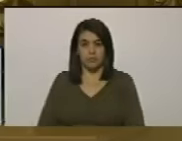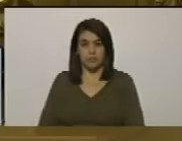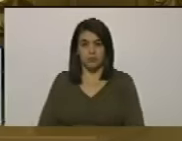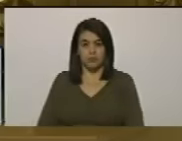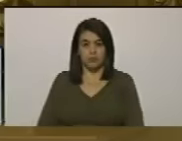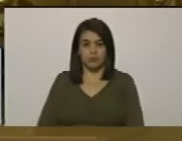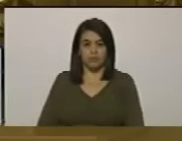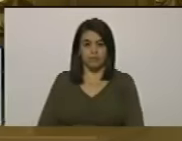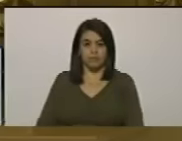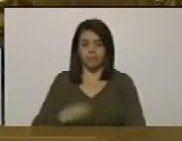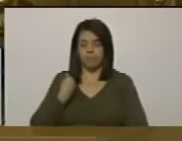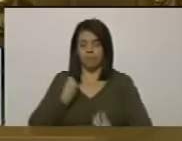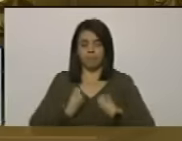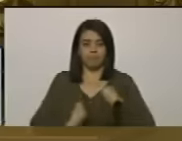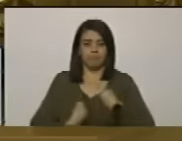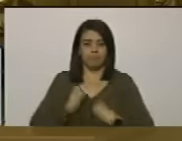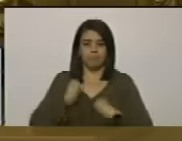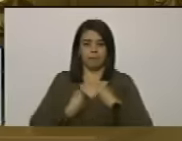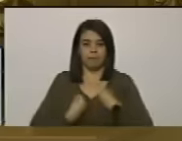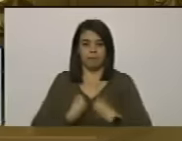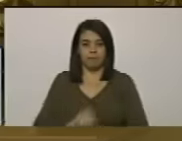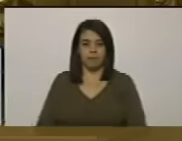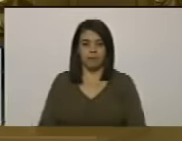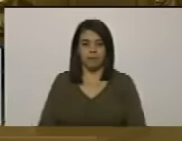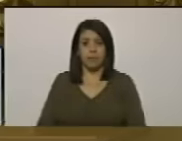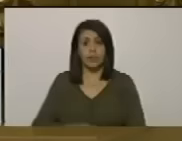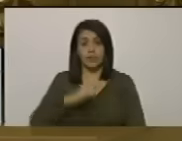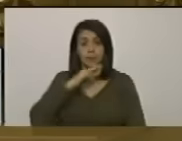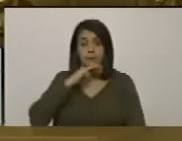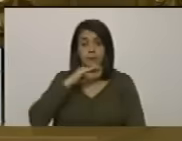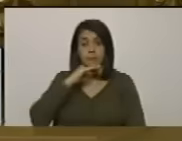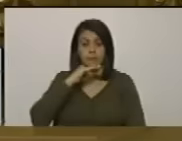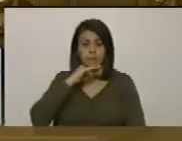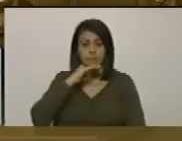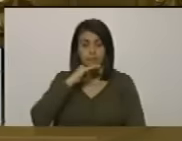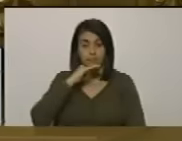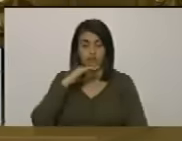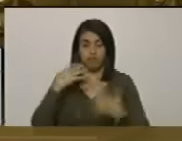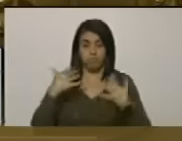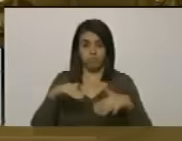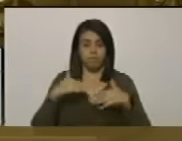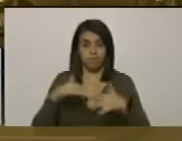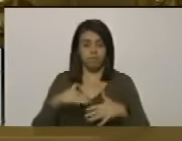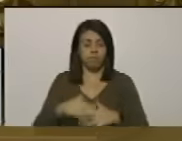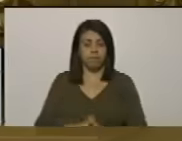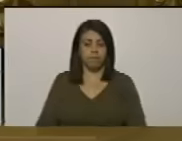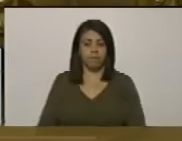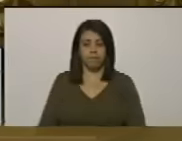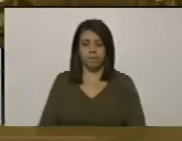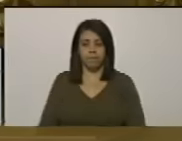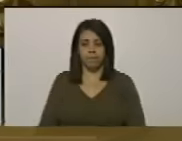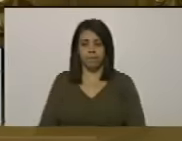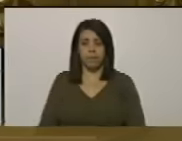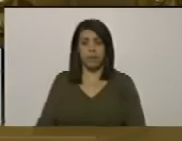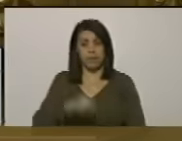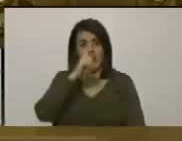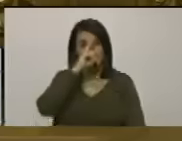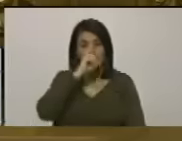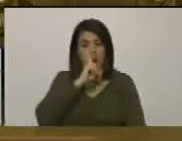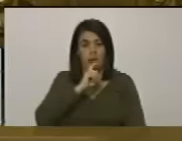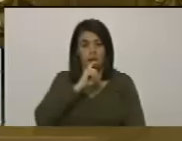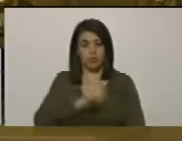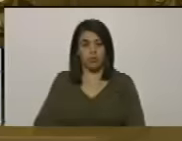angustias molestias molestias en el año